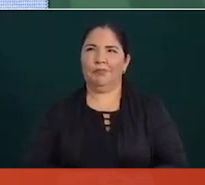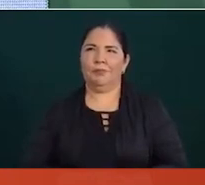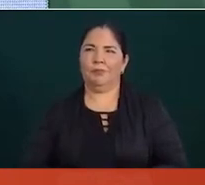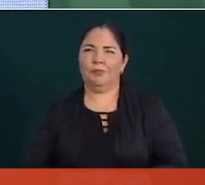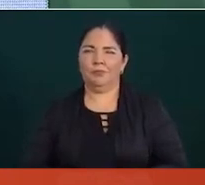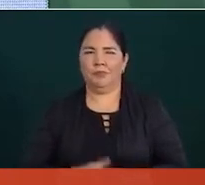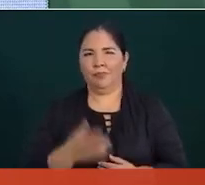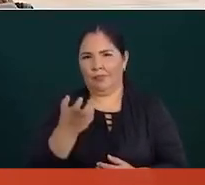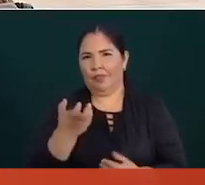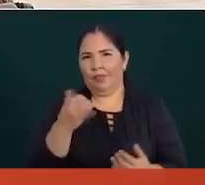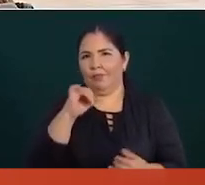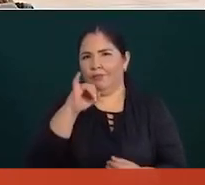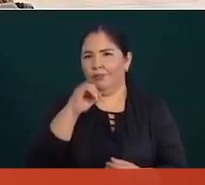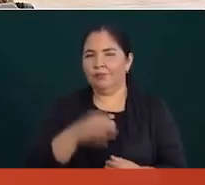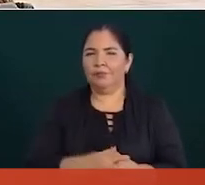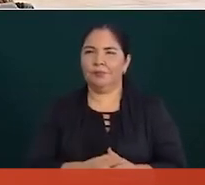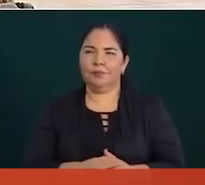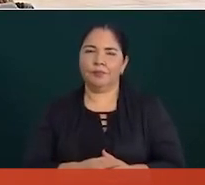entonces sí